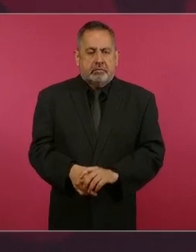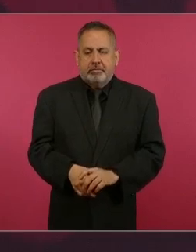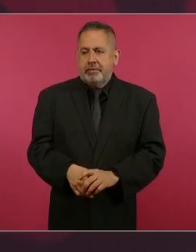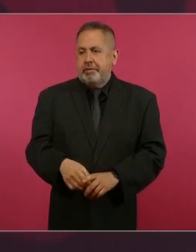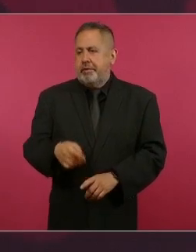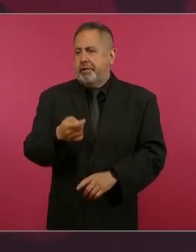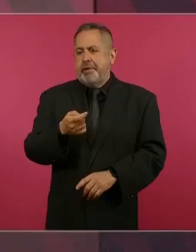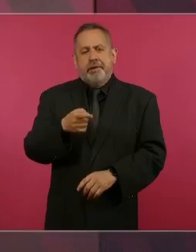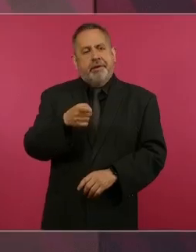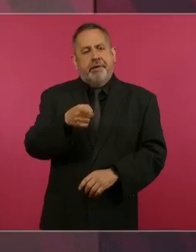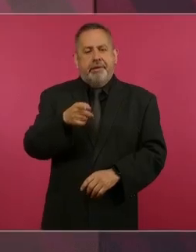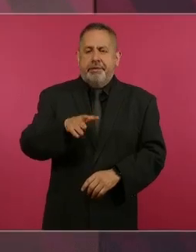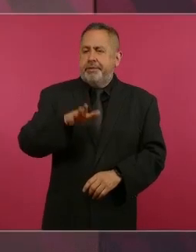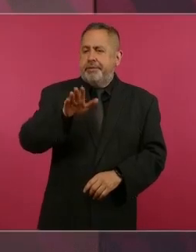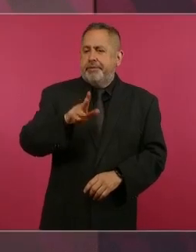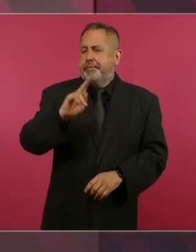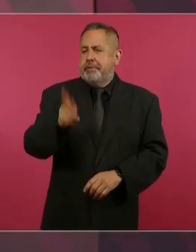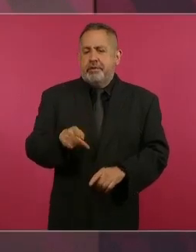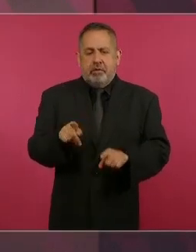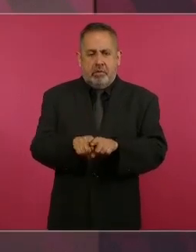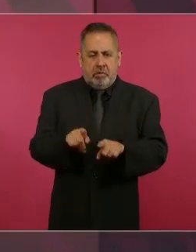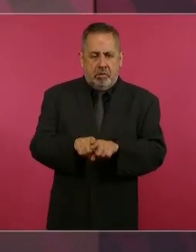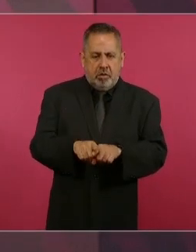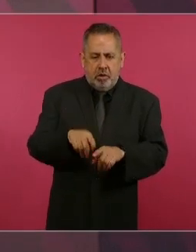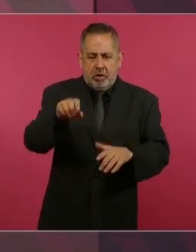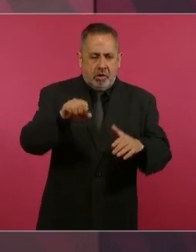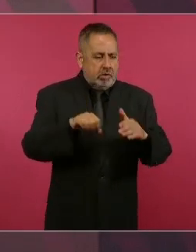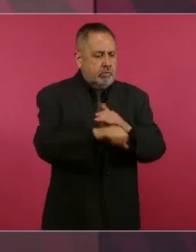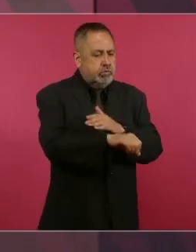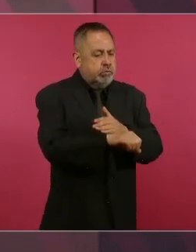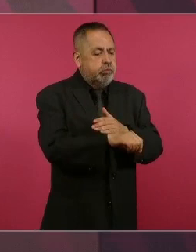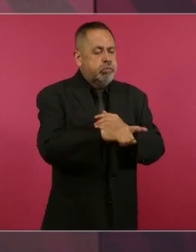la libertad.